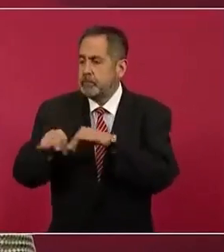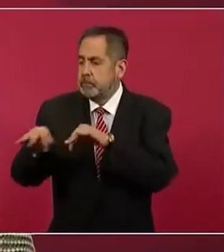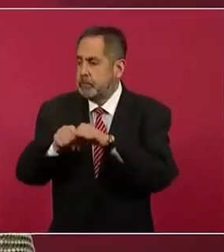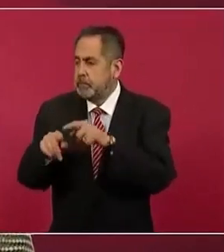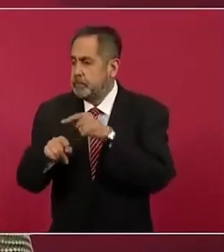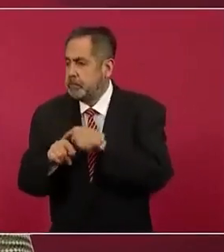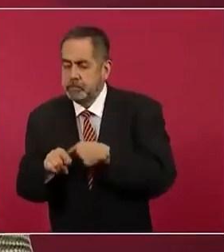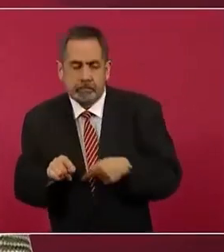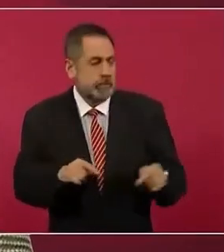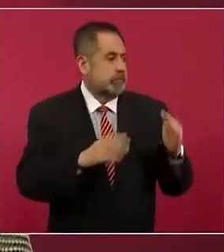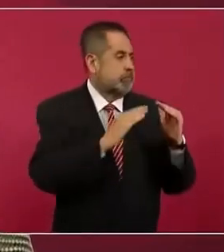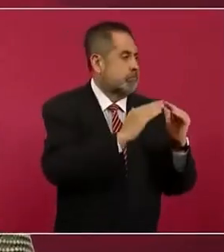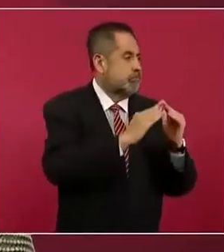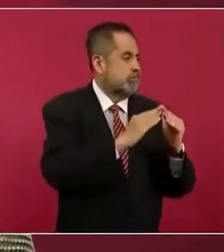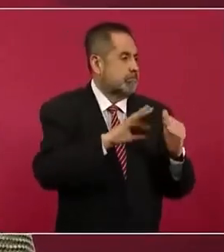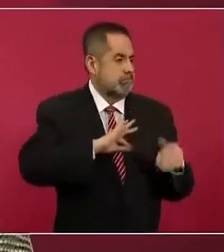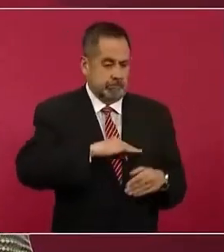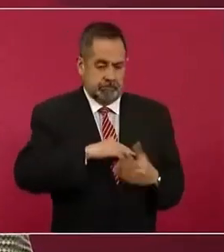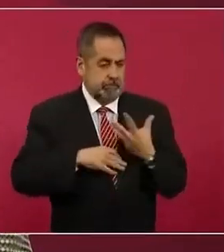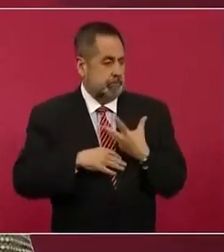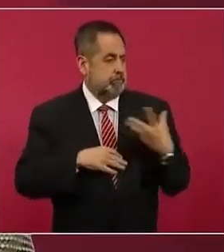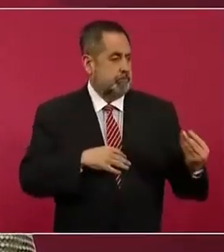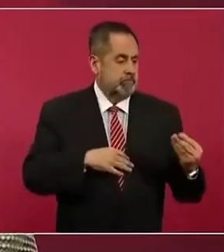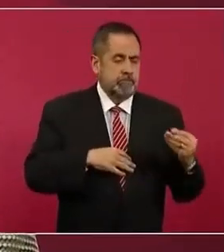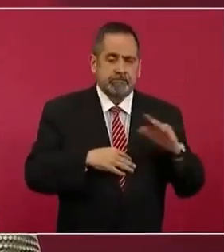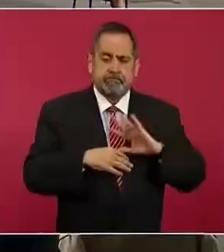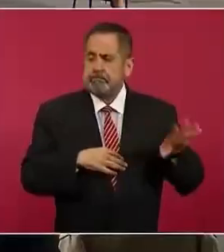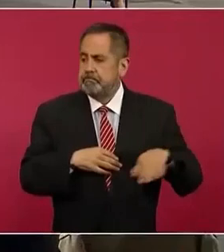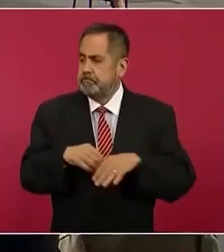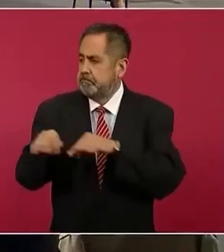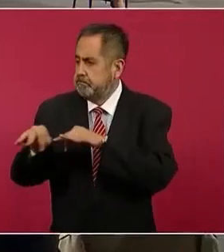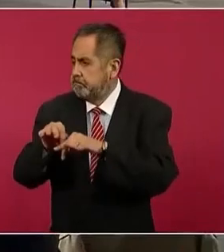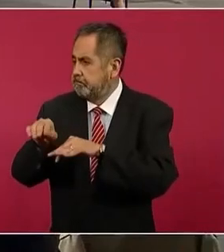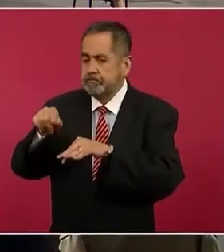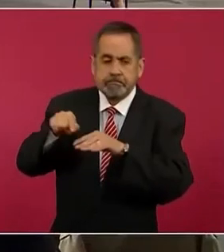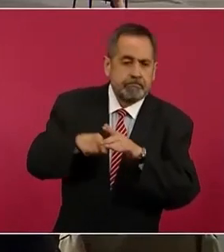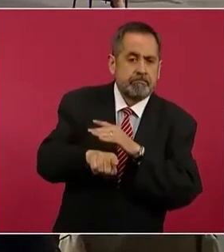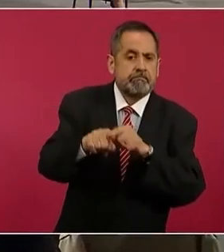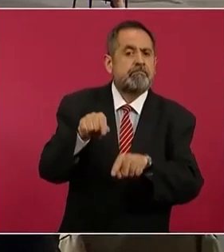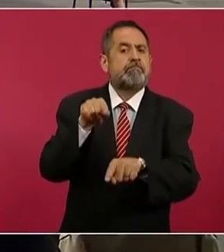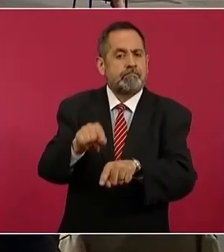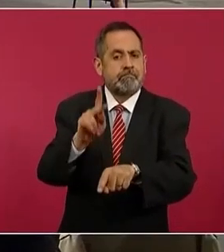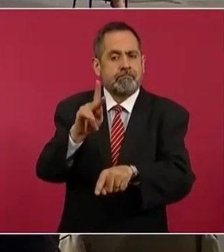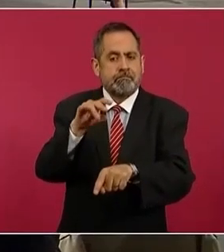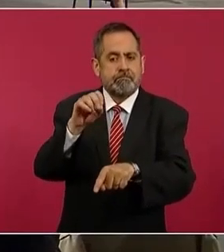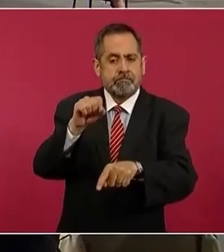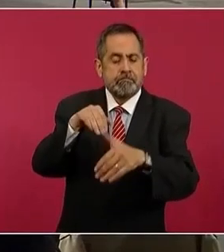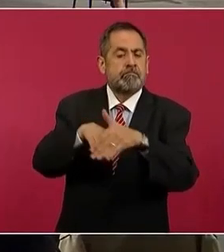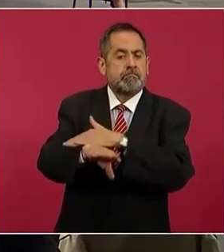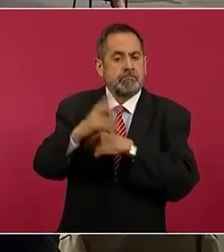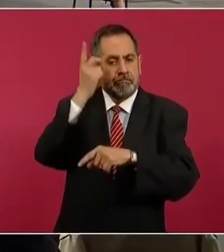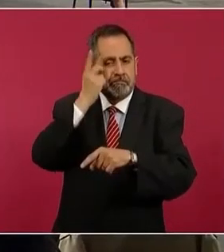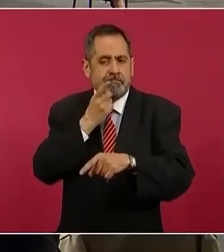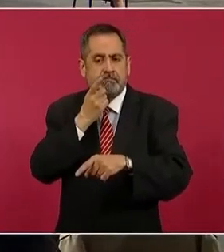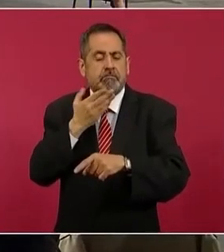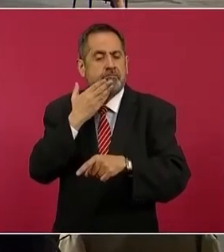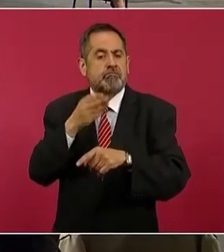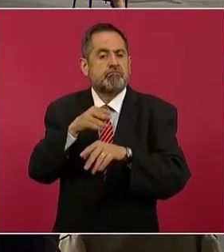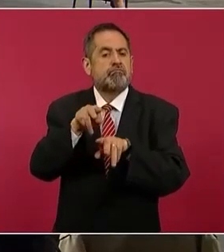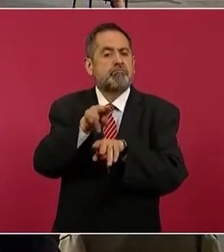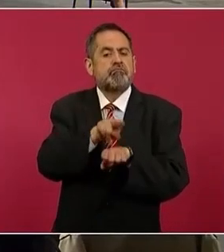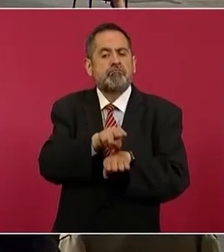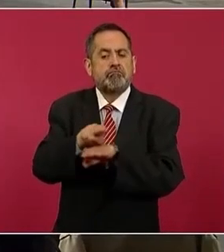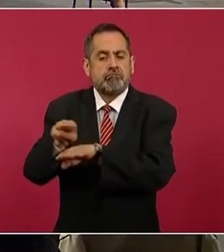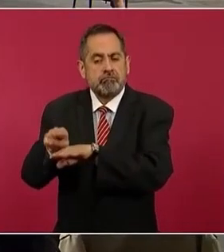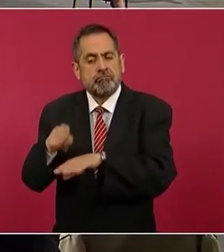de descanso. Las pocas horas que tenían quienes estaban al frente como servidores públicos de la pandemia que tuvieran un espacio de descanso,